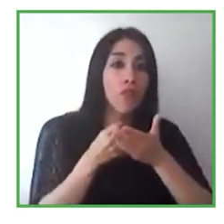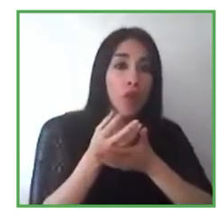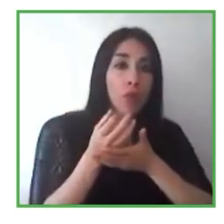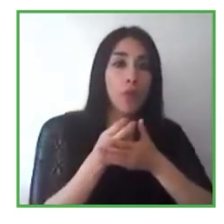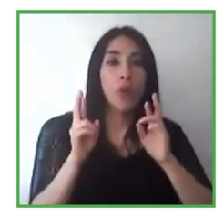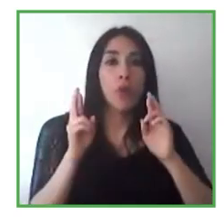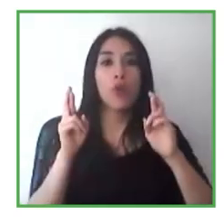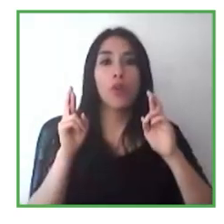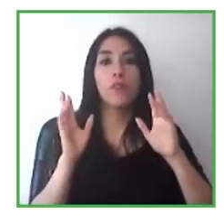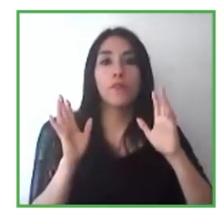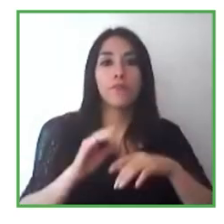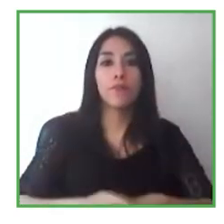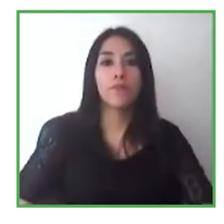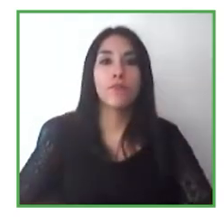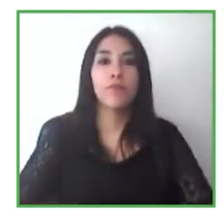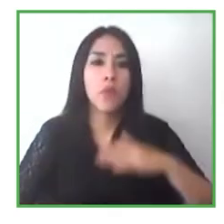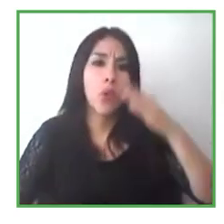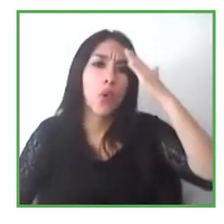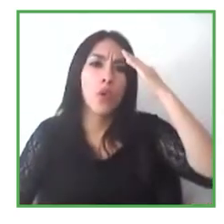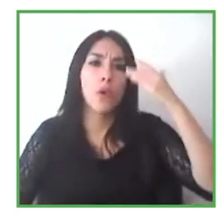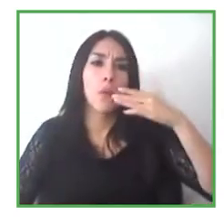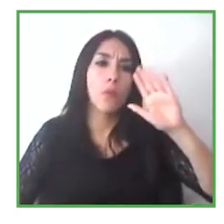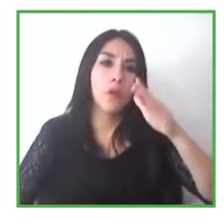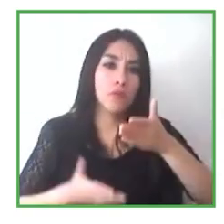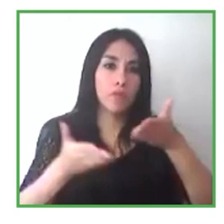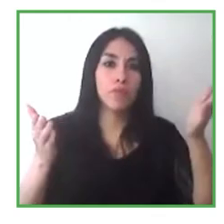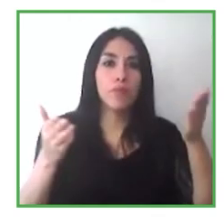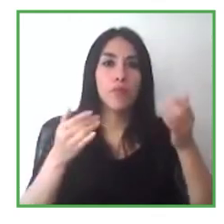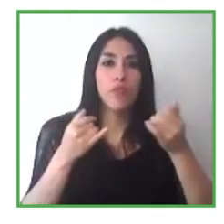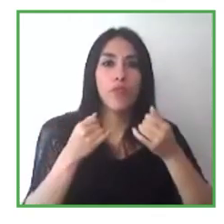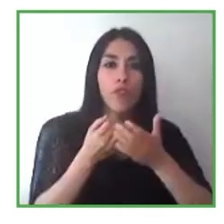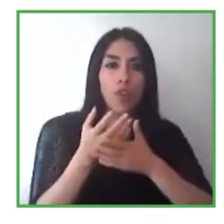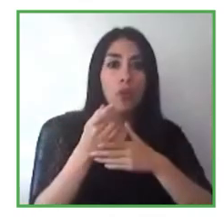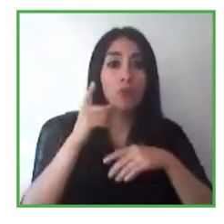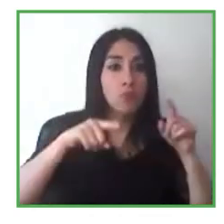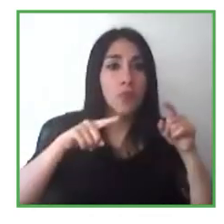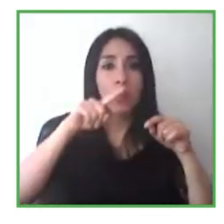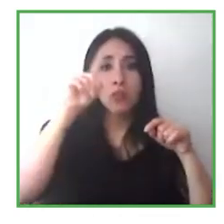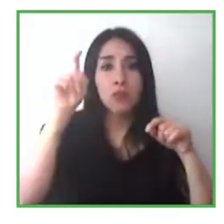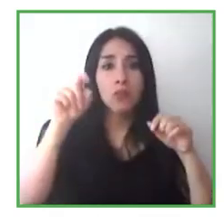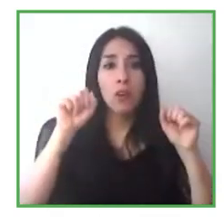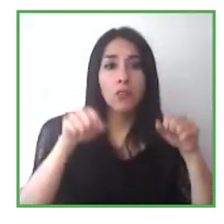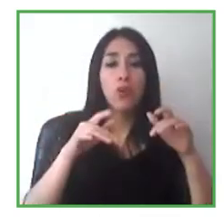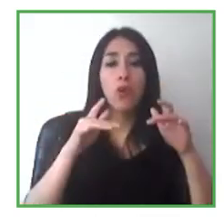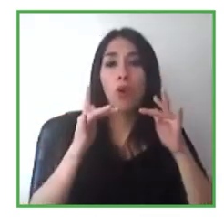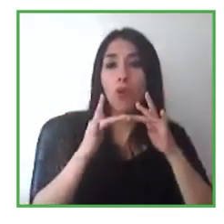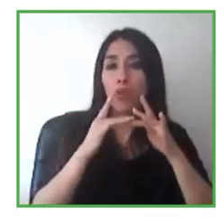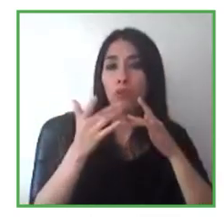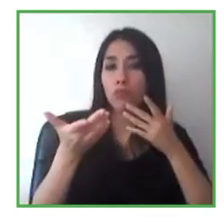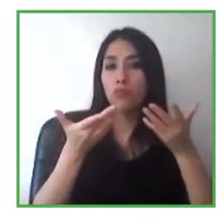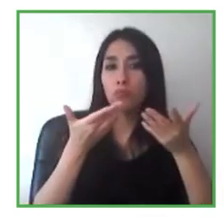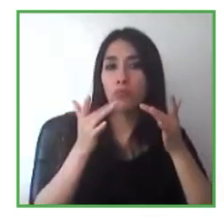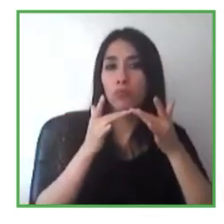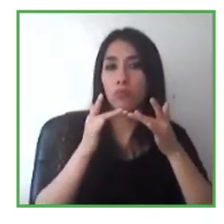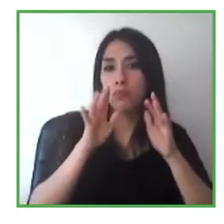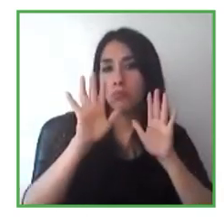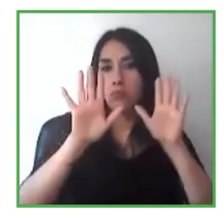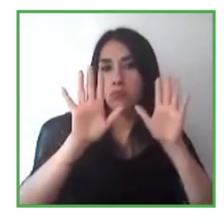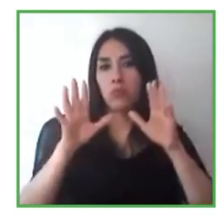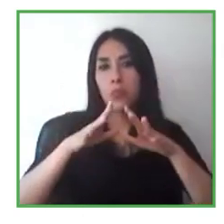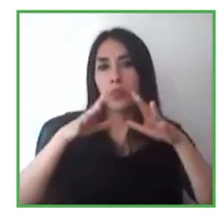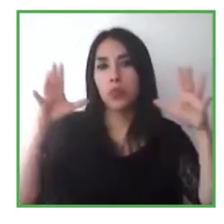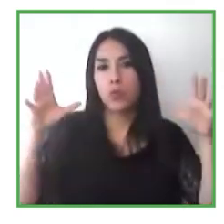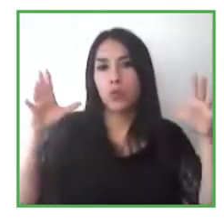saber de ustedes, creo que si tienen alguna pregunta nos pueden contactar por nuestros grandes anfitriones y muchas gracias a los líderes de Zero Project,